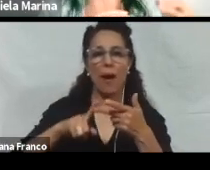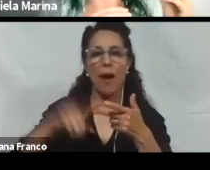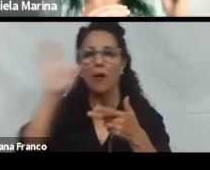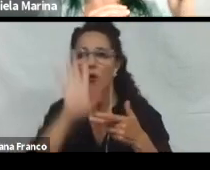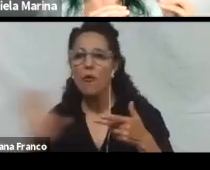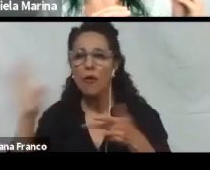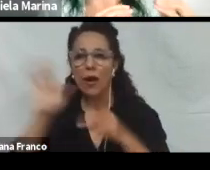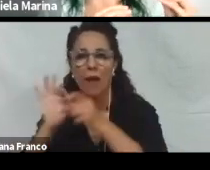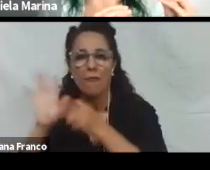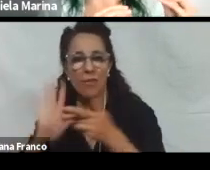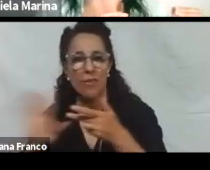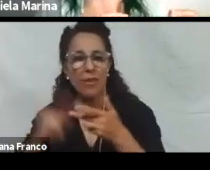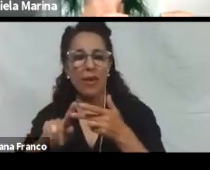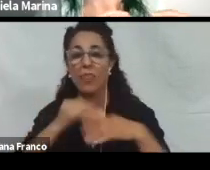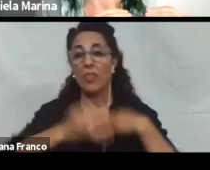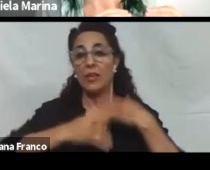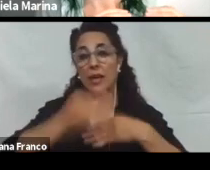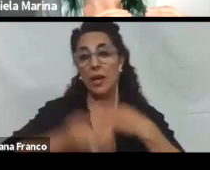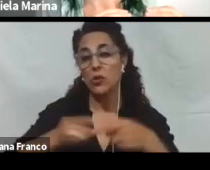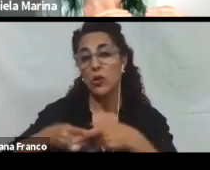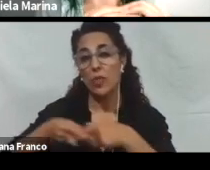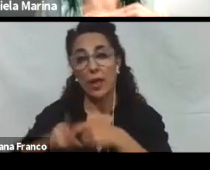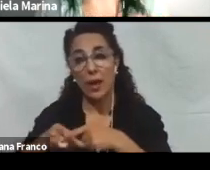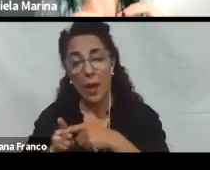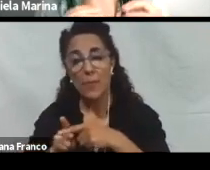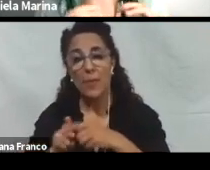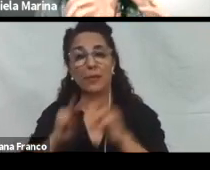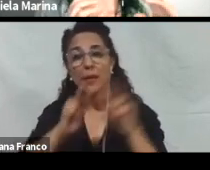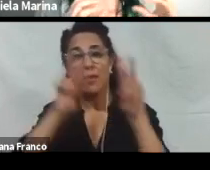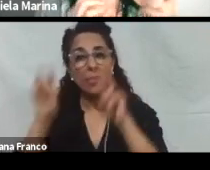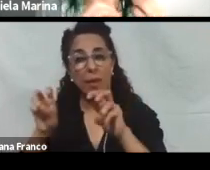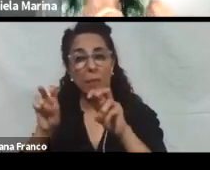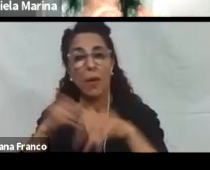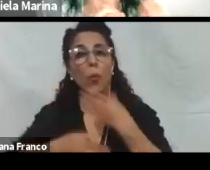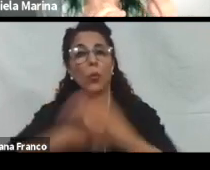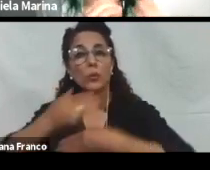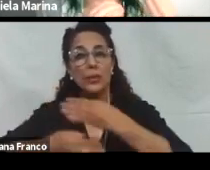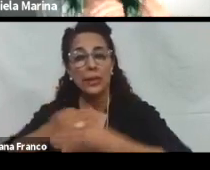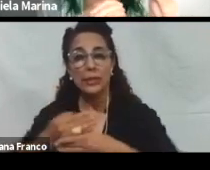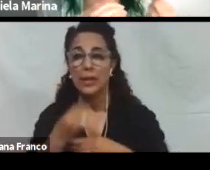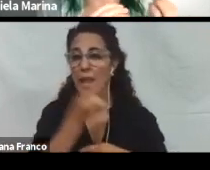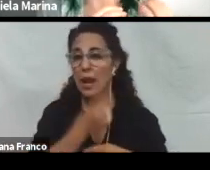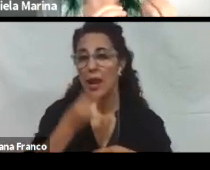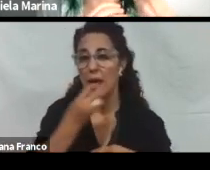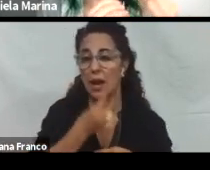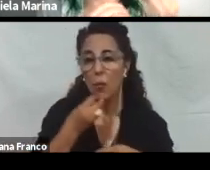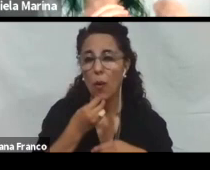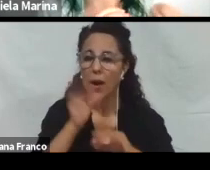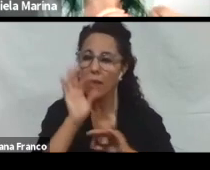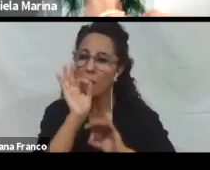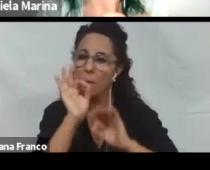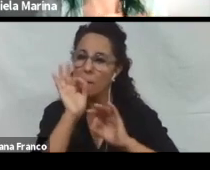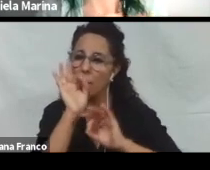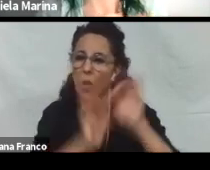relacionada con el desarrollo de la herramienta, y tiene que ver con utilizar cientos lenguajes de programación para el